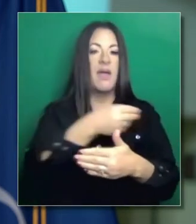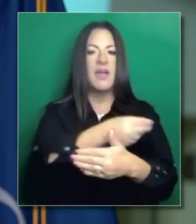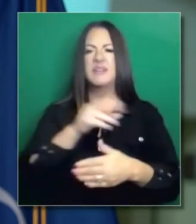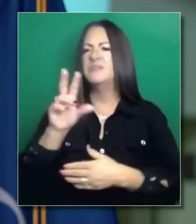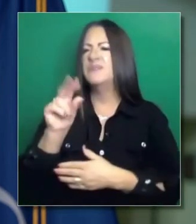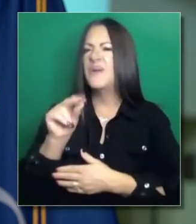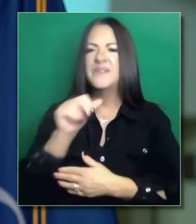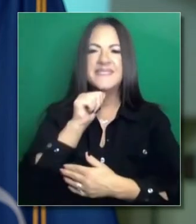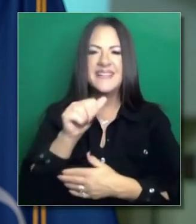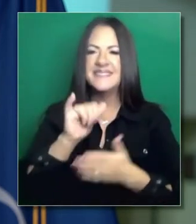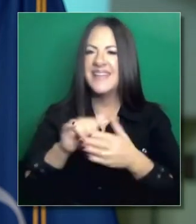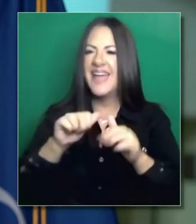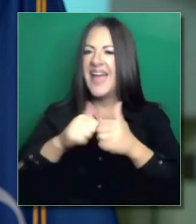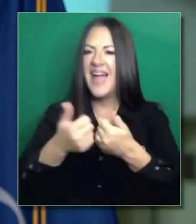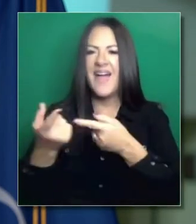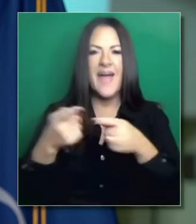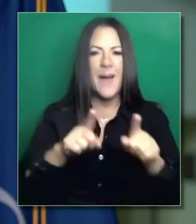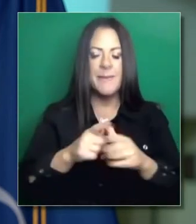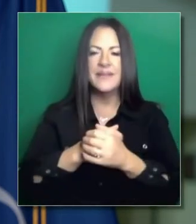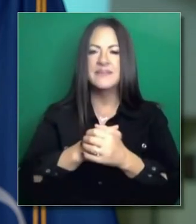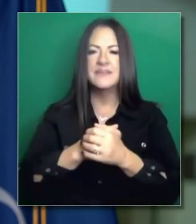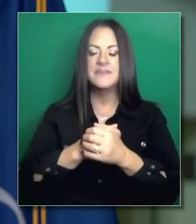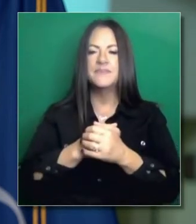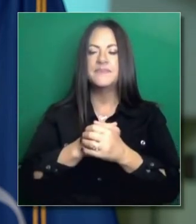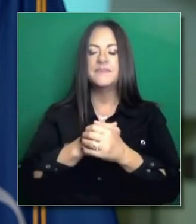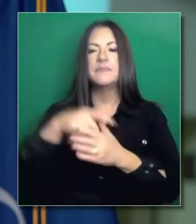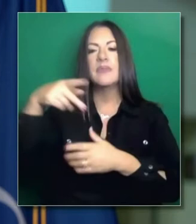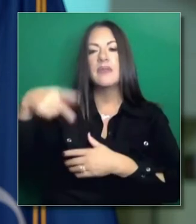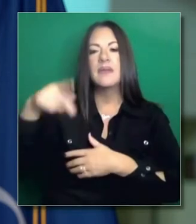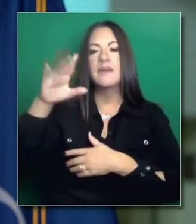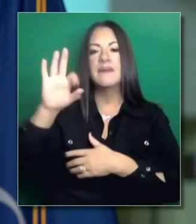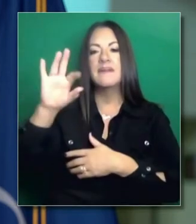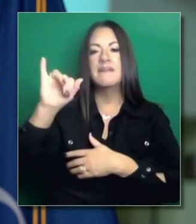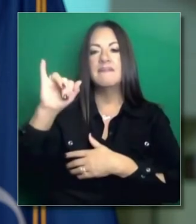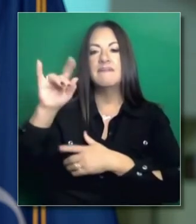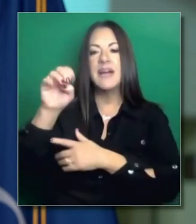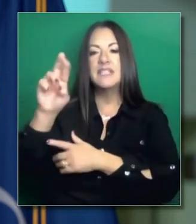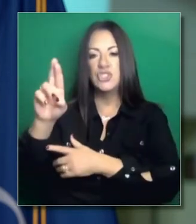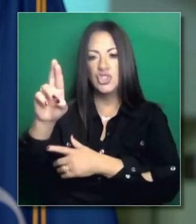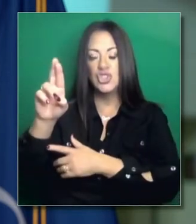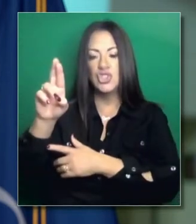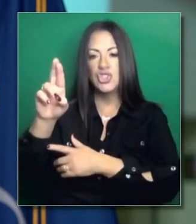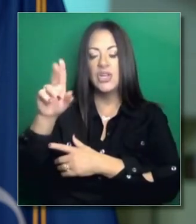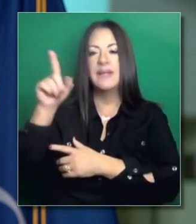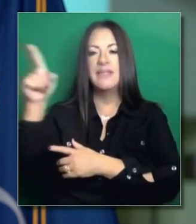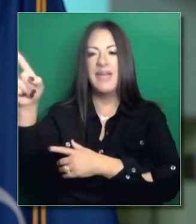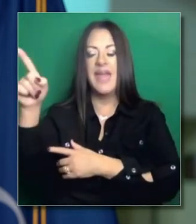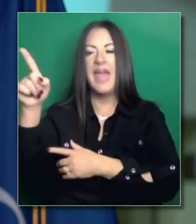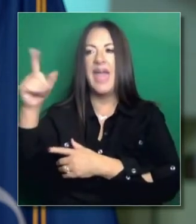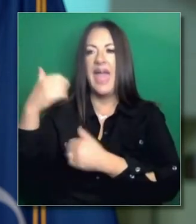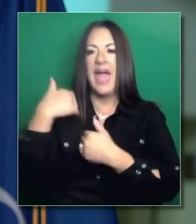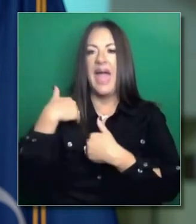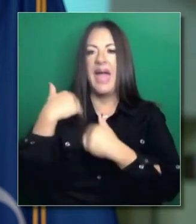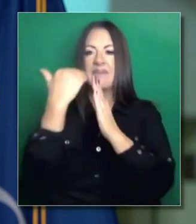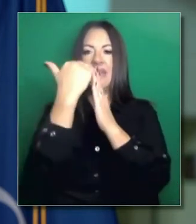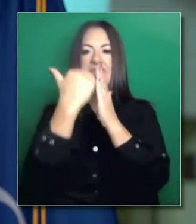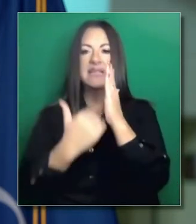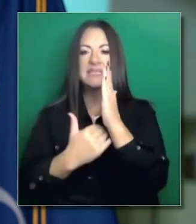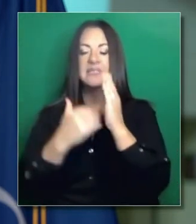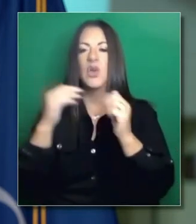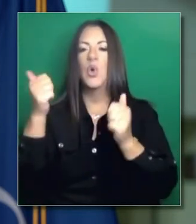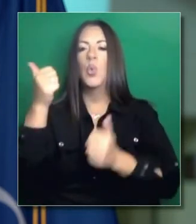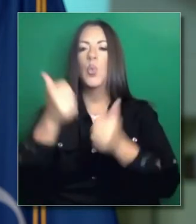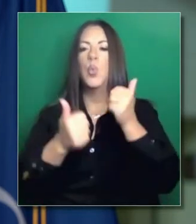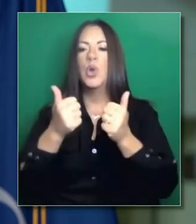distinta. Pfizer directamente y Moderna a través de McKesson como intermediario y